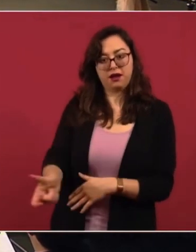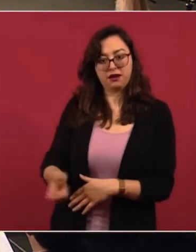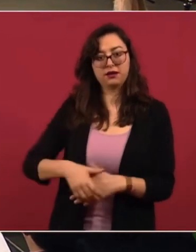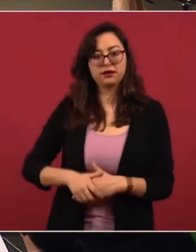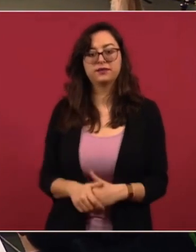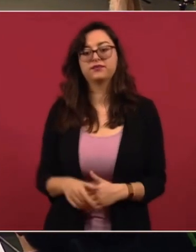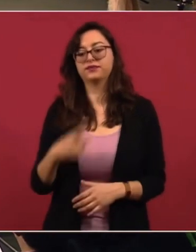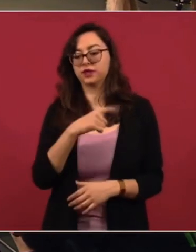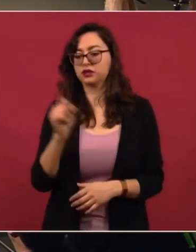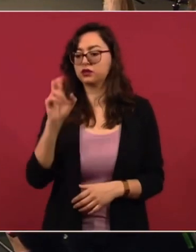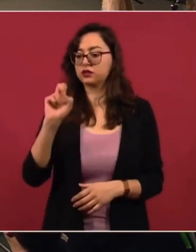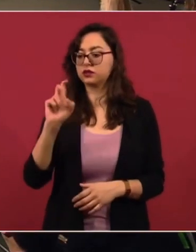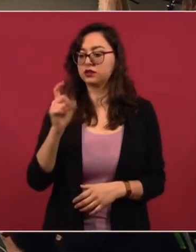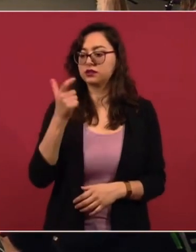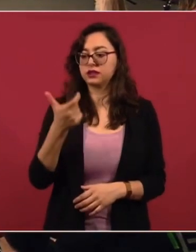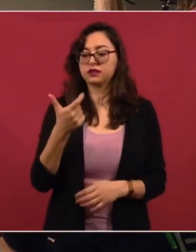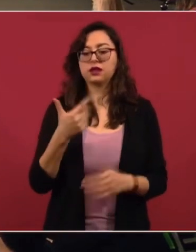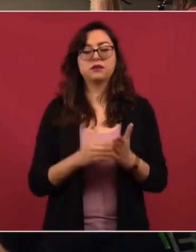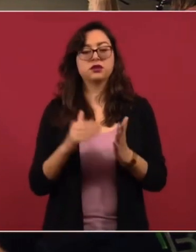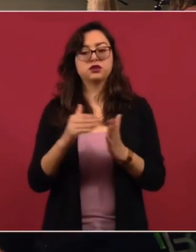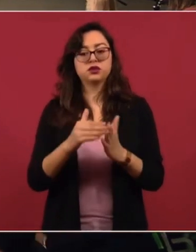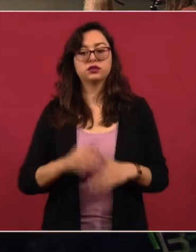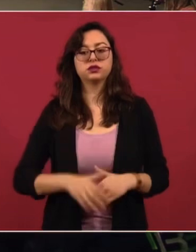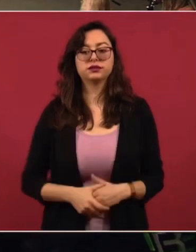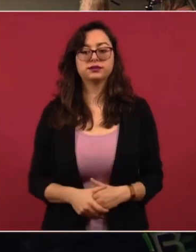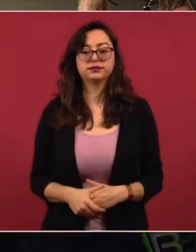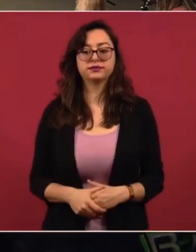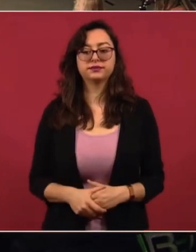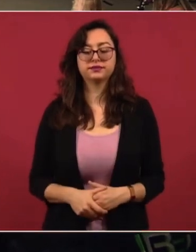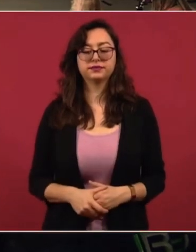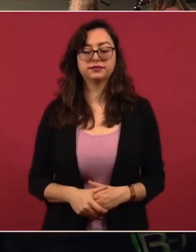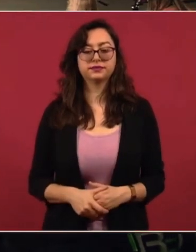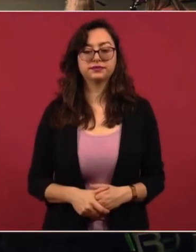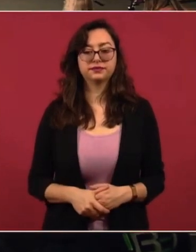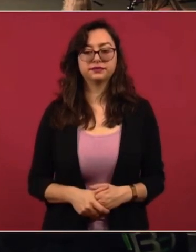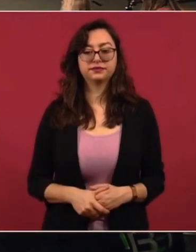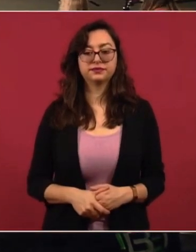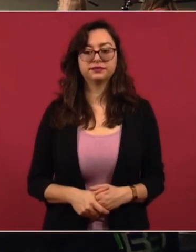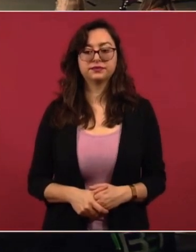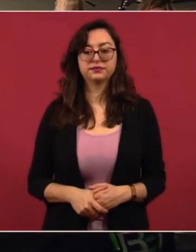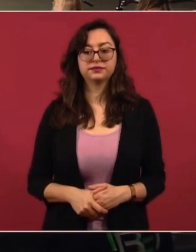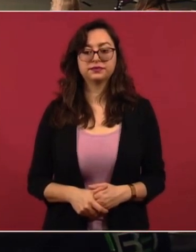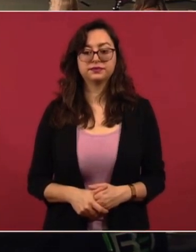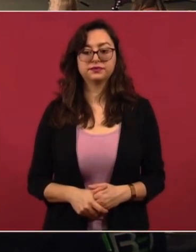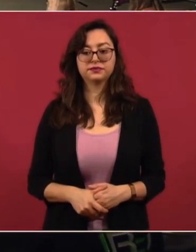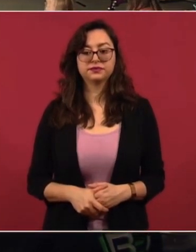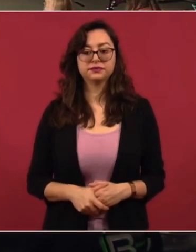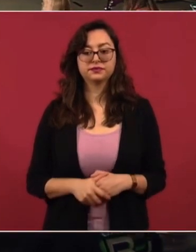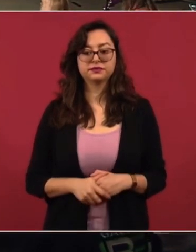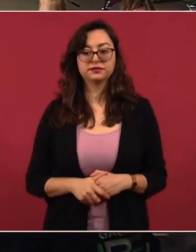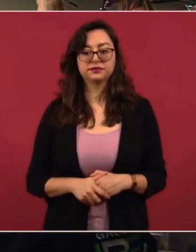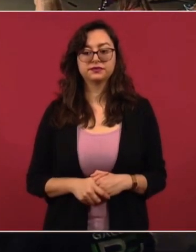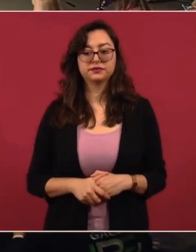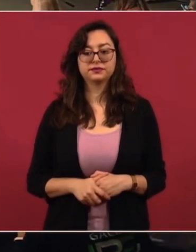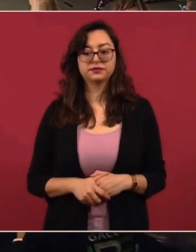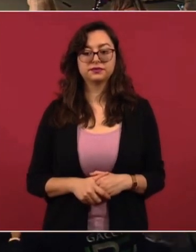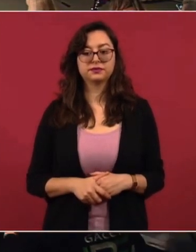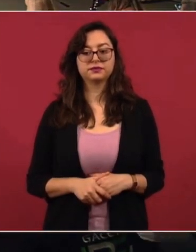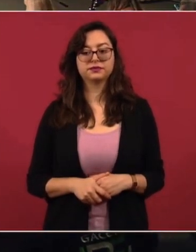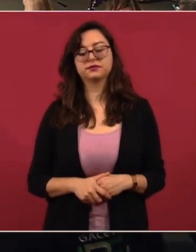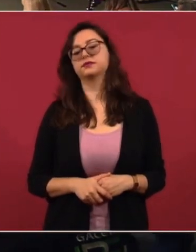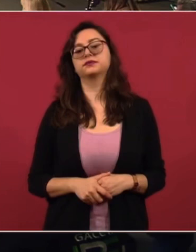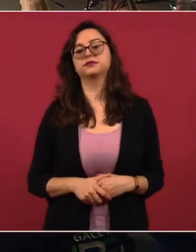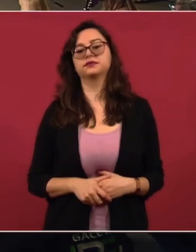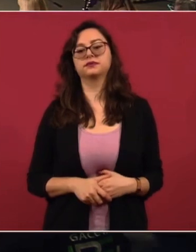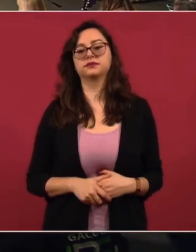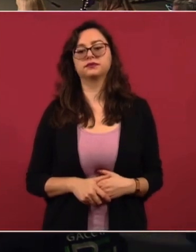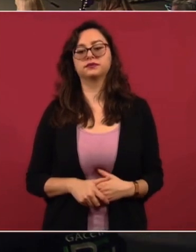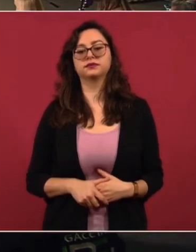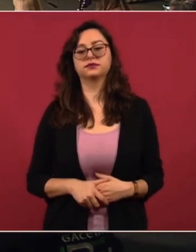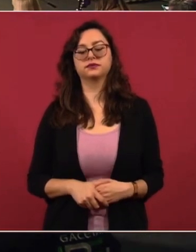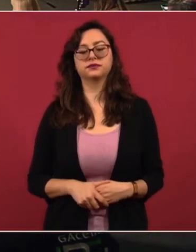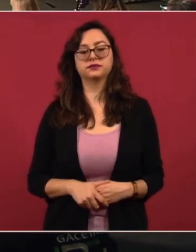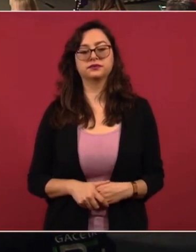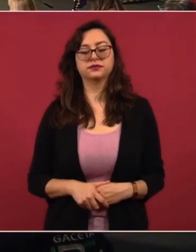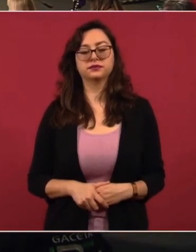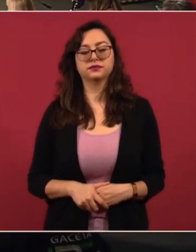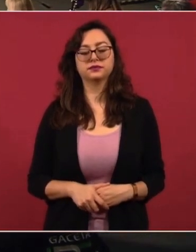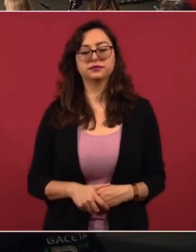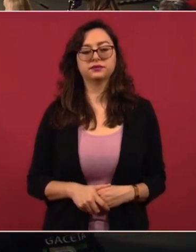manejo